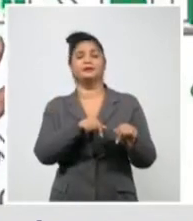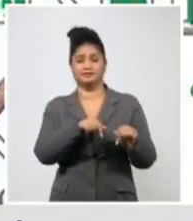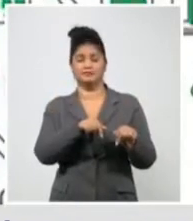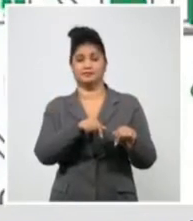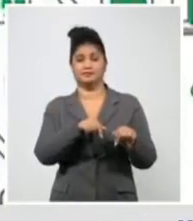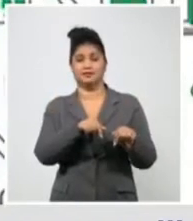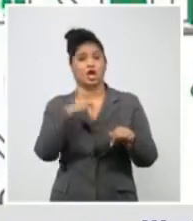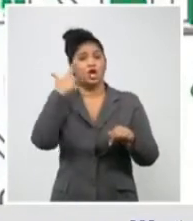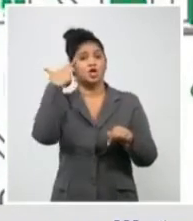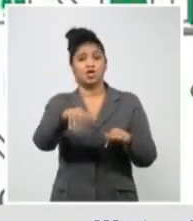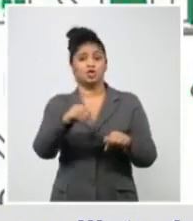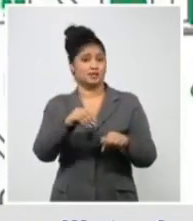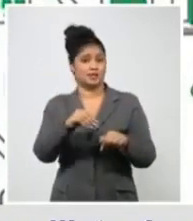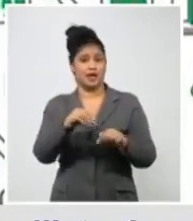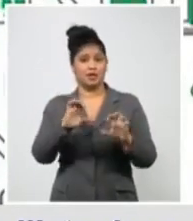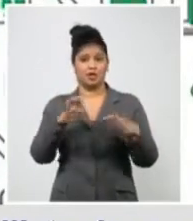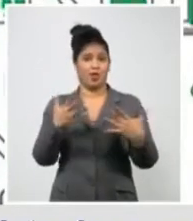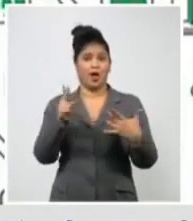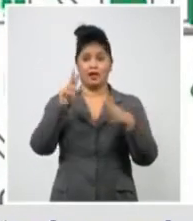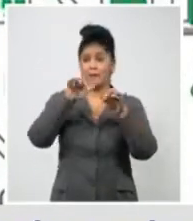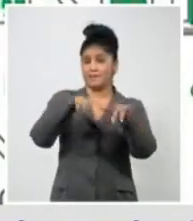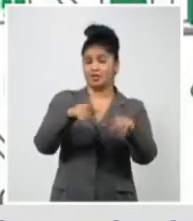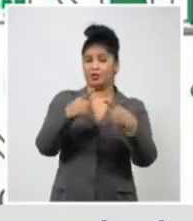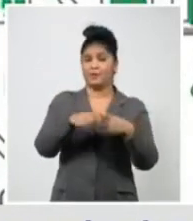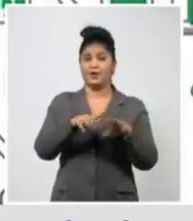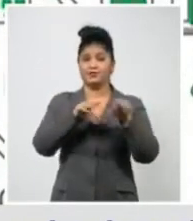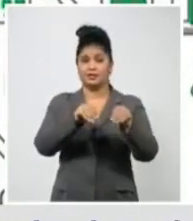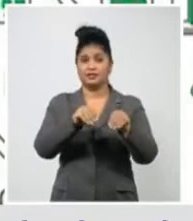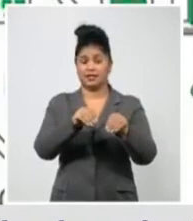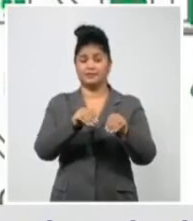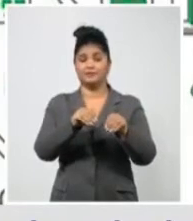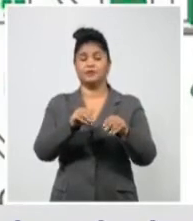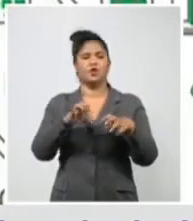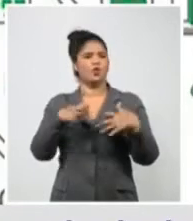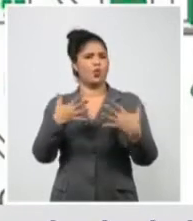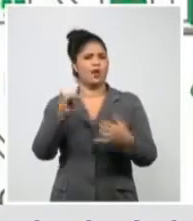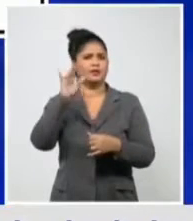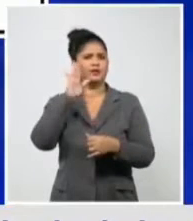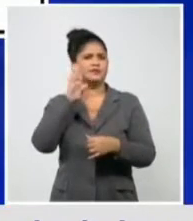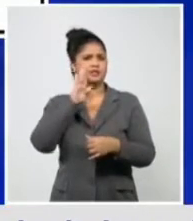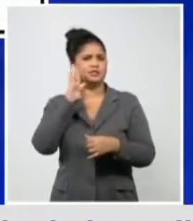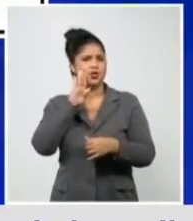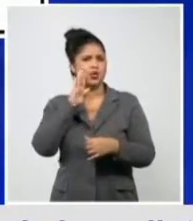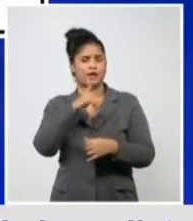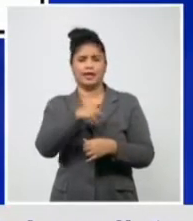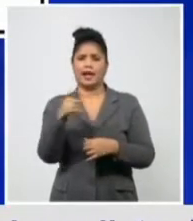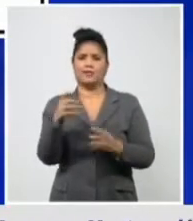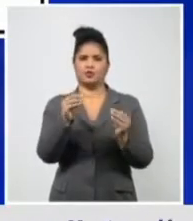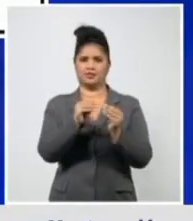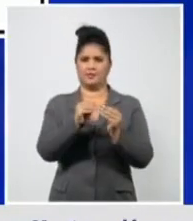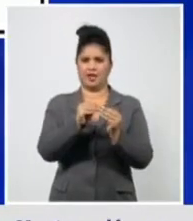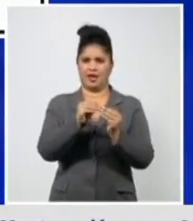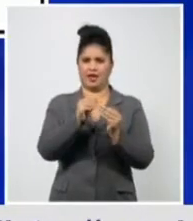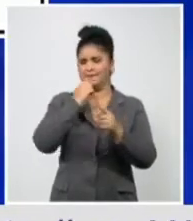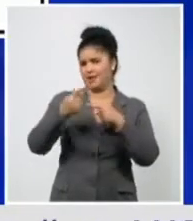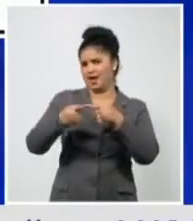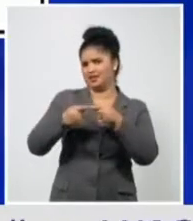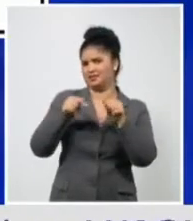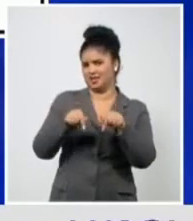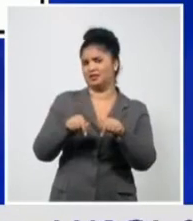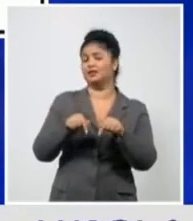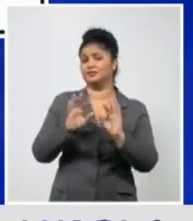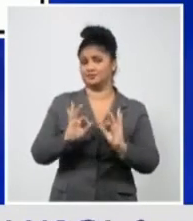la situación donde estábamos. ¿Qué pasa? Pone la próxima diapositiva, por favor. ¿Cuál es el